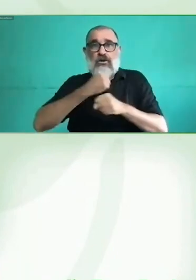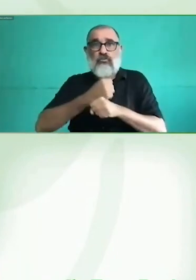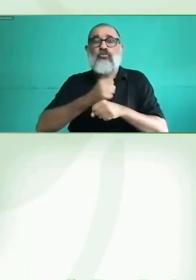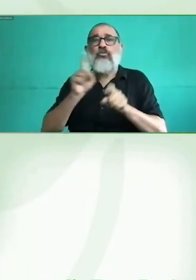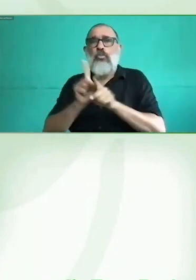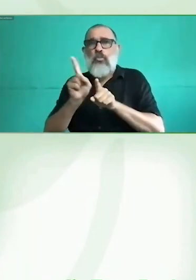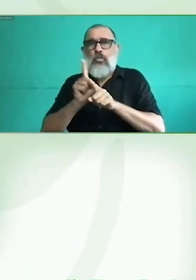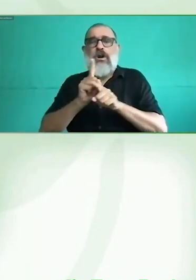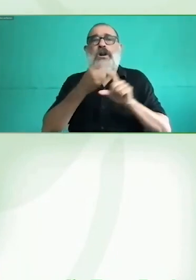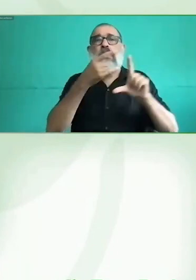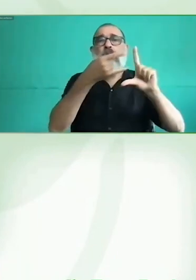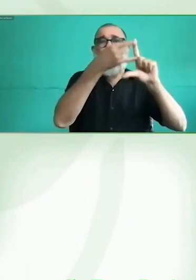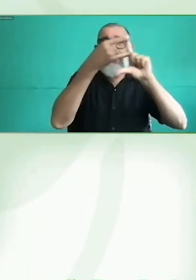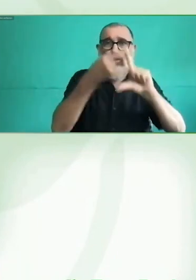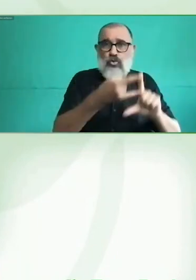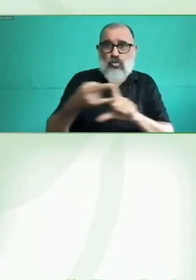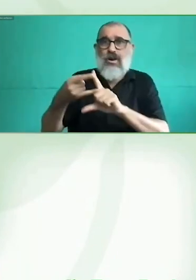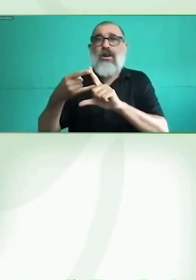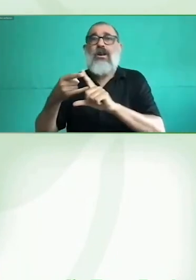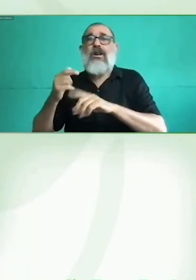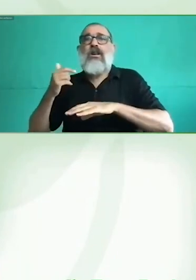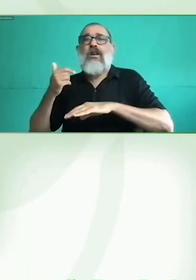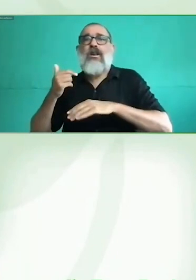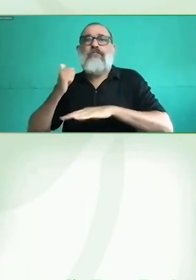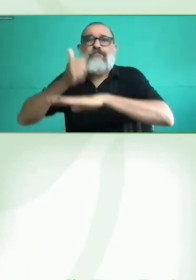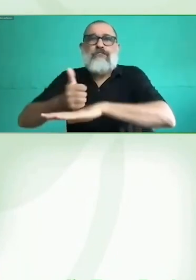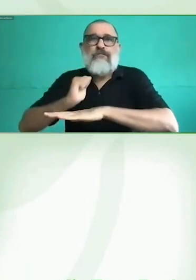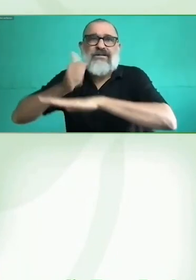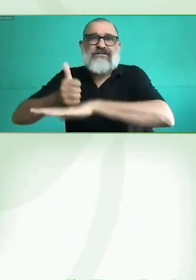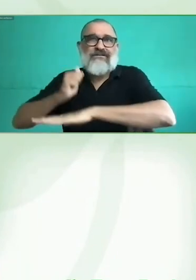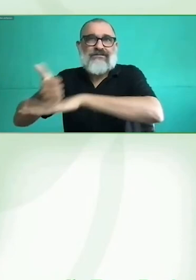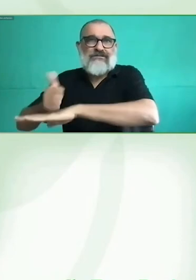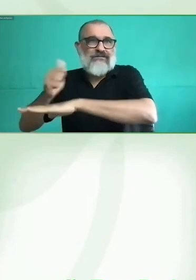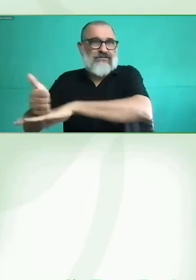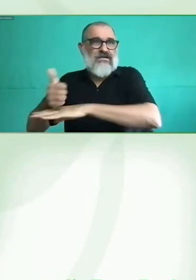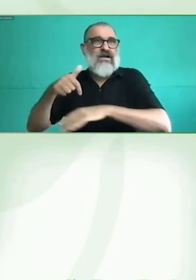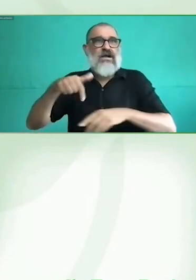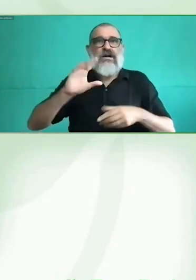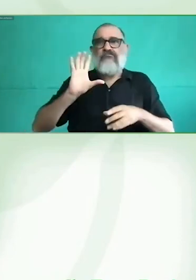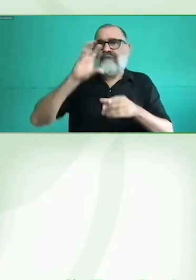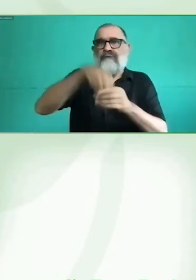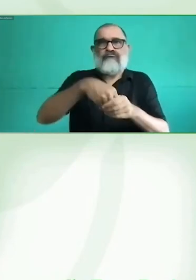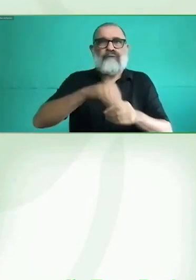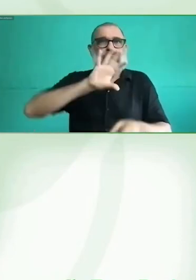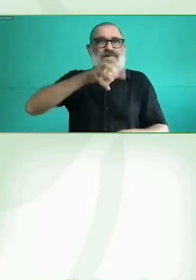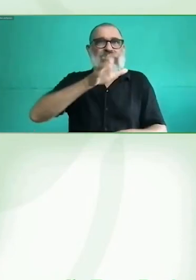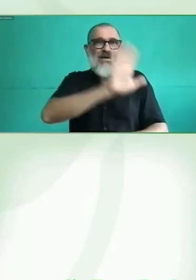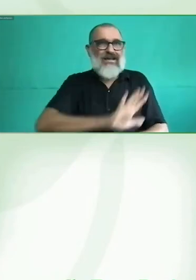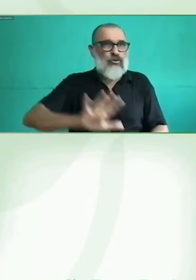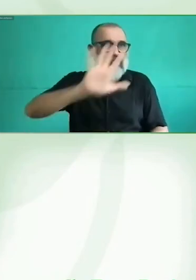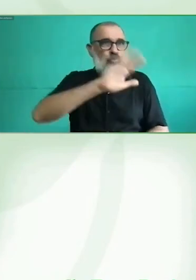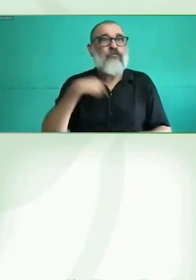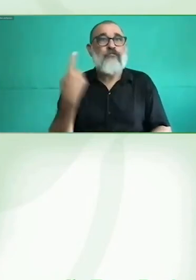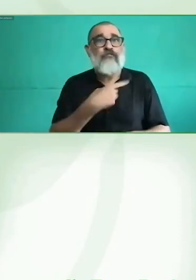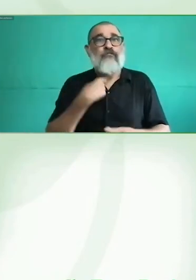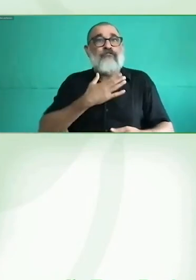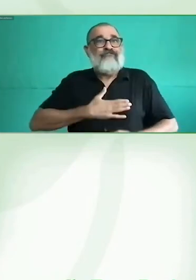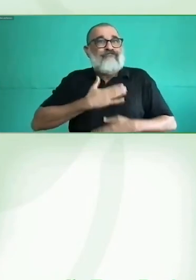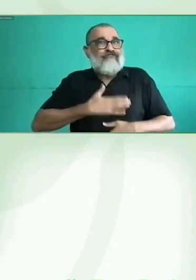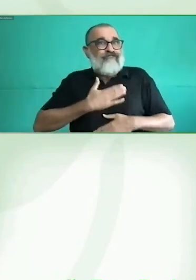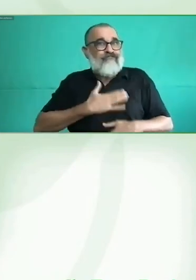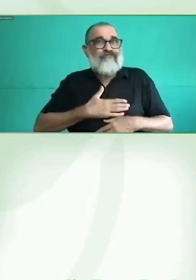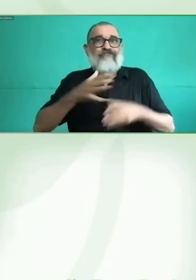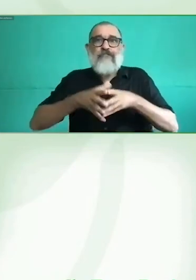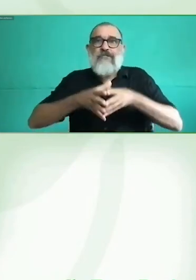de que vaya creciendo y de que no solamente aquí en Viena, que enhorabuena a todas y a todos los que habéis podido llegar